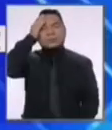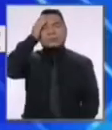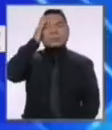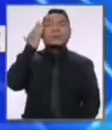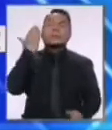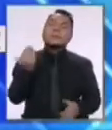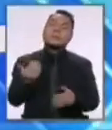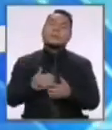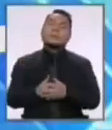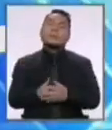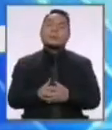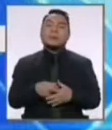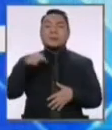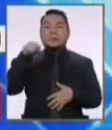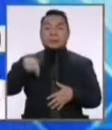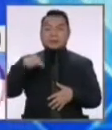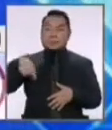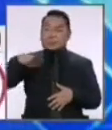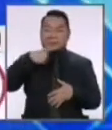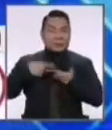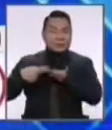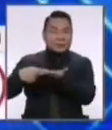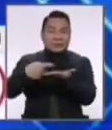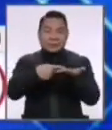Mientras estamos en este debate,